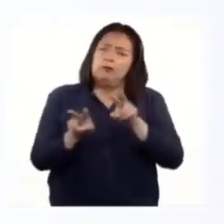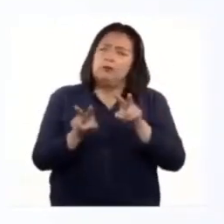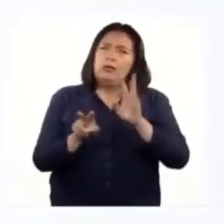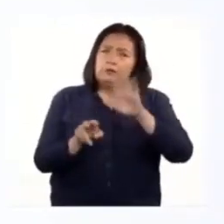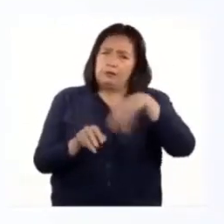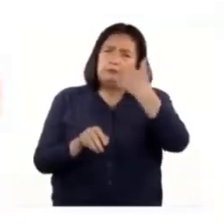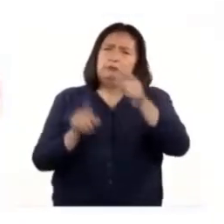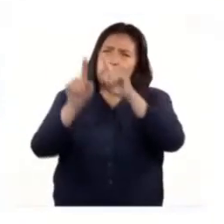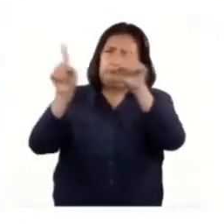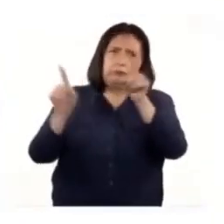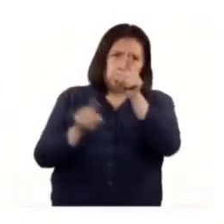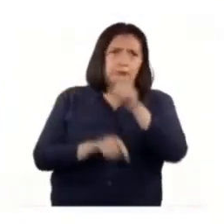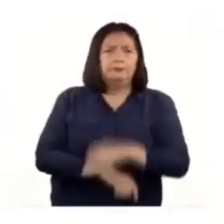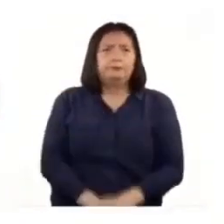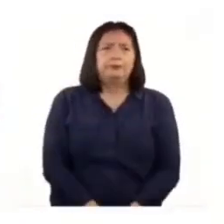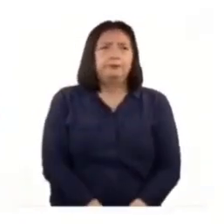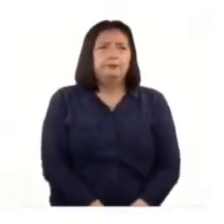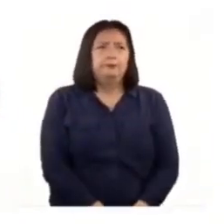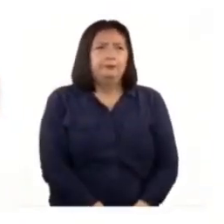el siguiente cuadro.